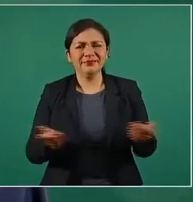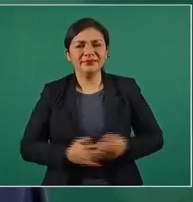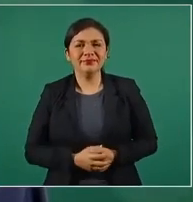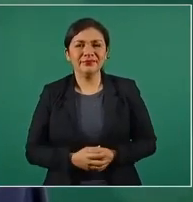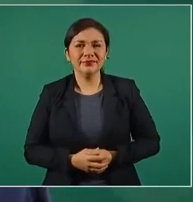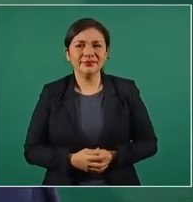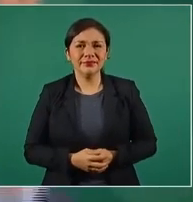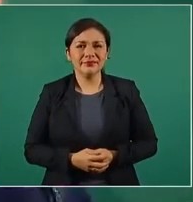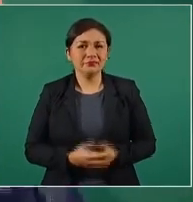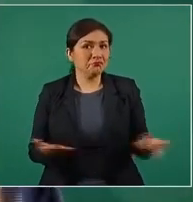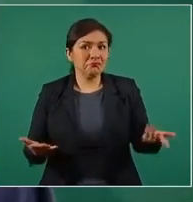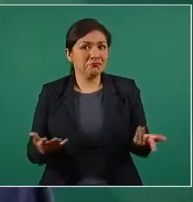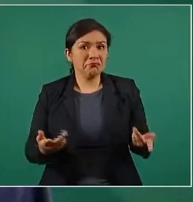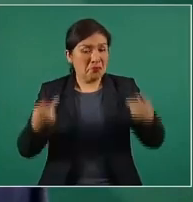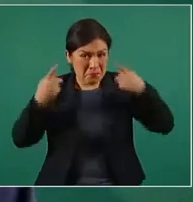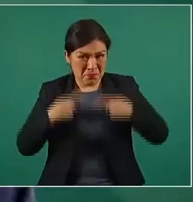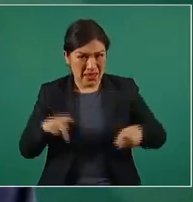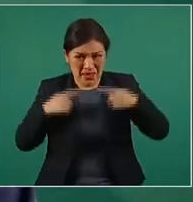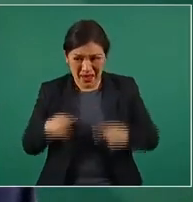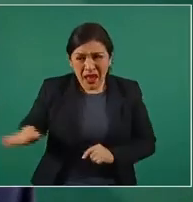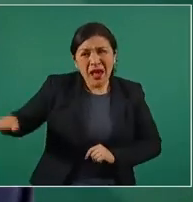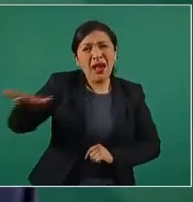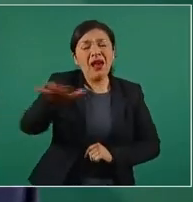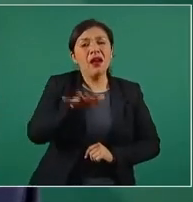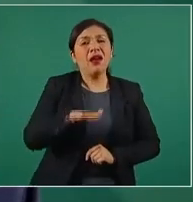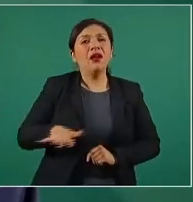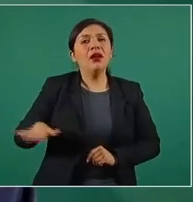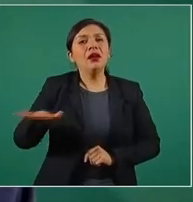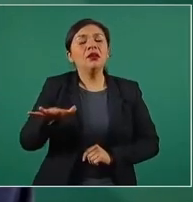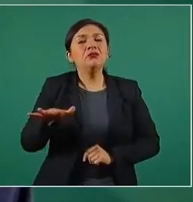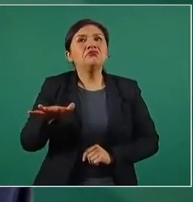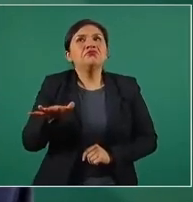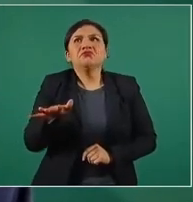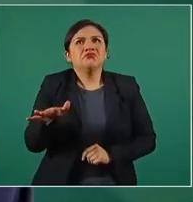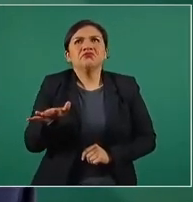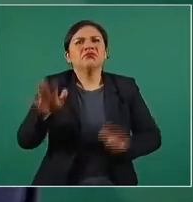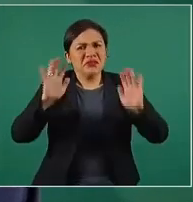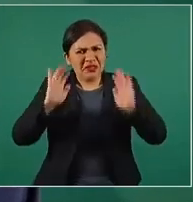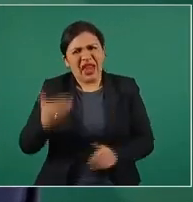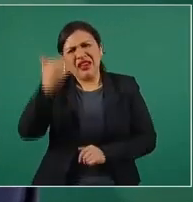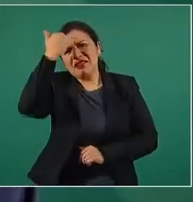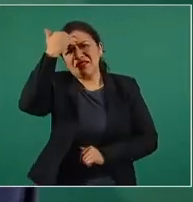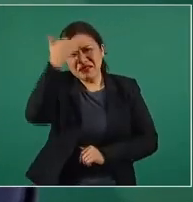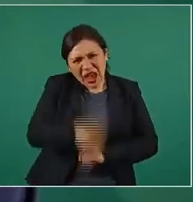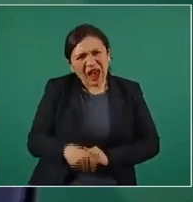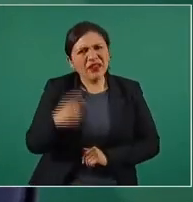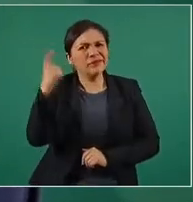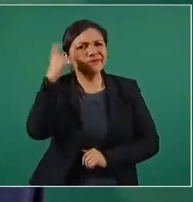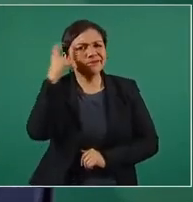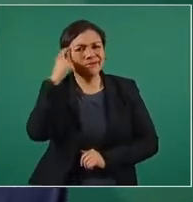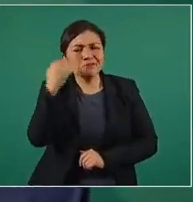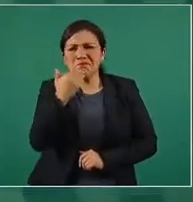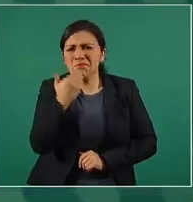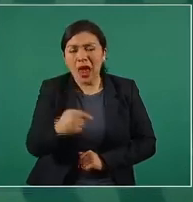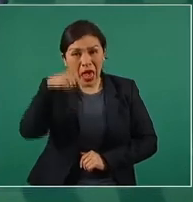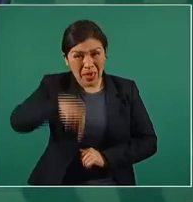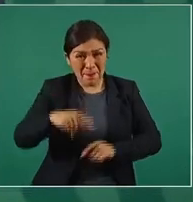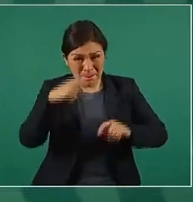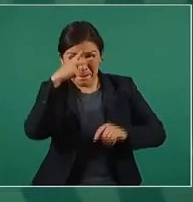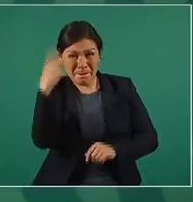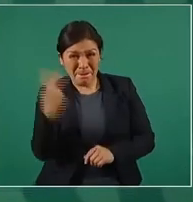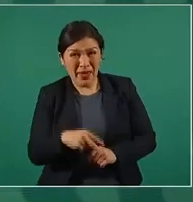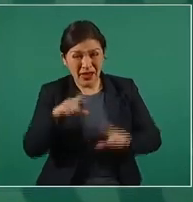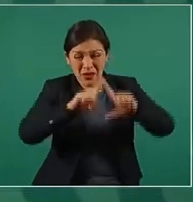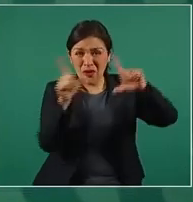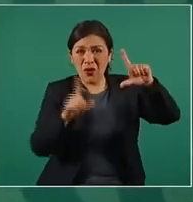La gente está muy consciente. En México es en lo que